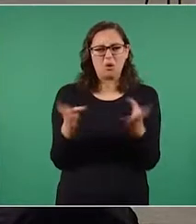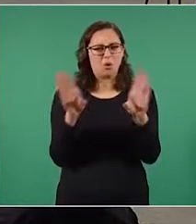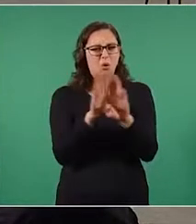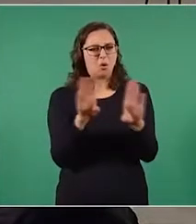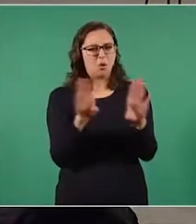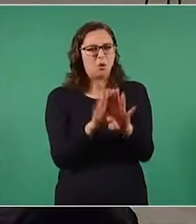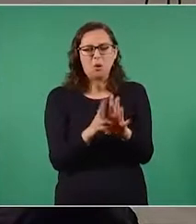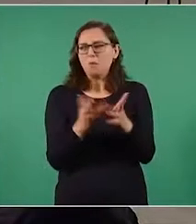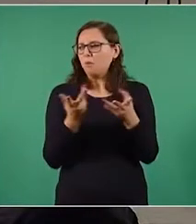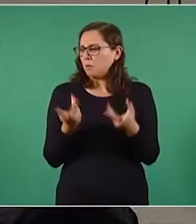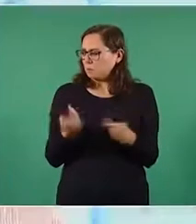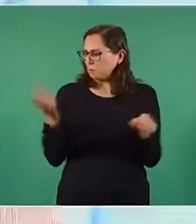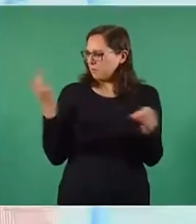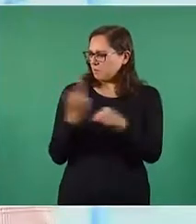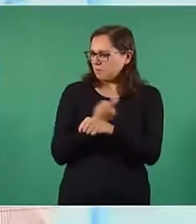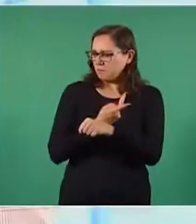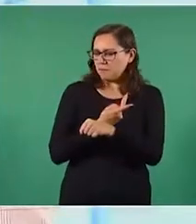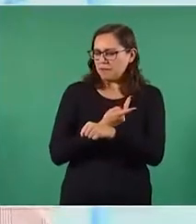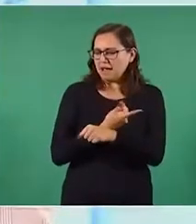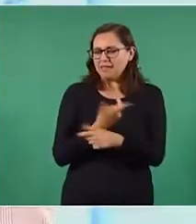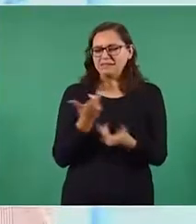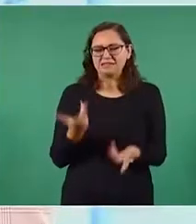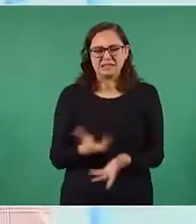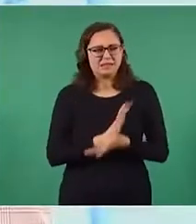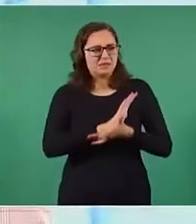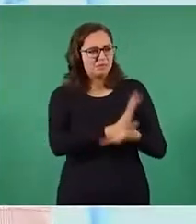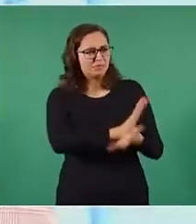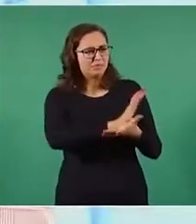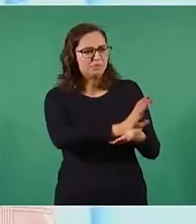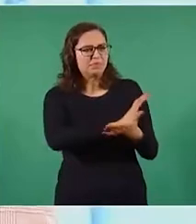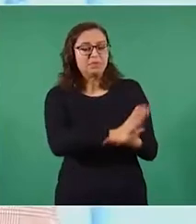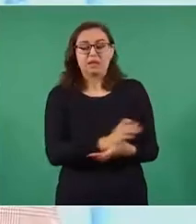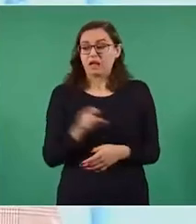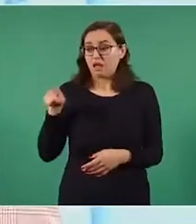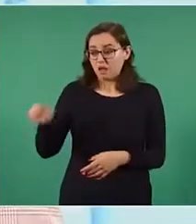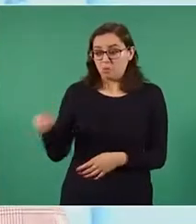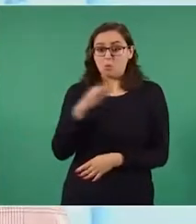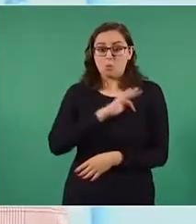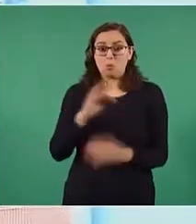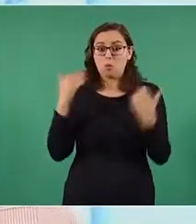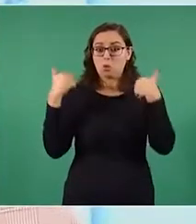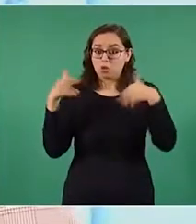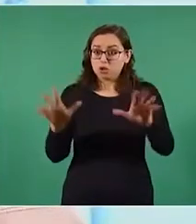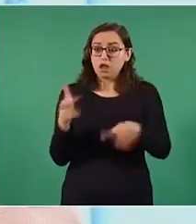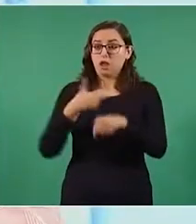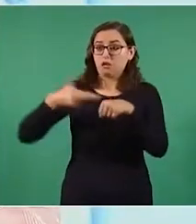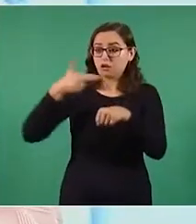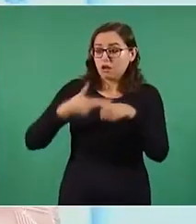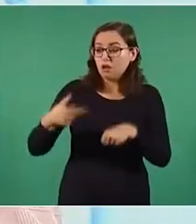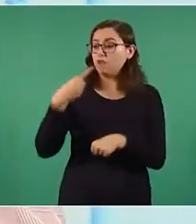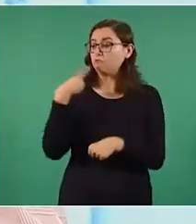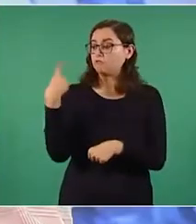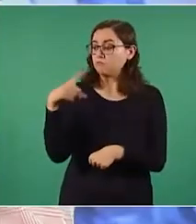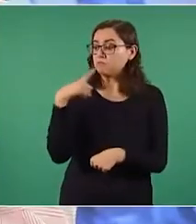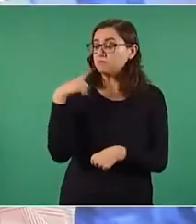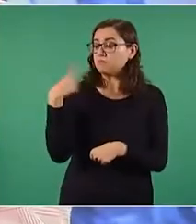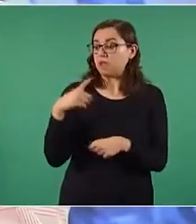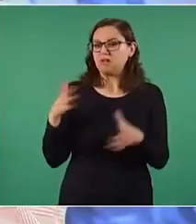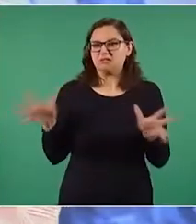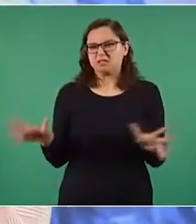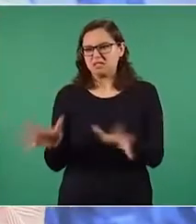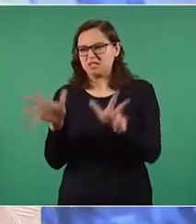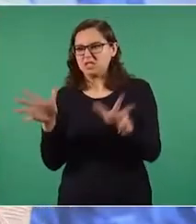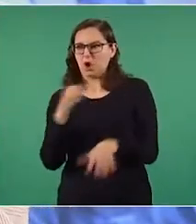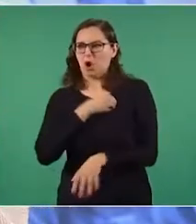hasta demandas, pero no, prefiere la calumnia y llamar al odio. La Secretaría de Cultura del Gobierno de